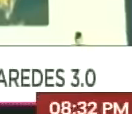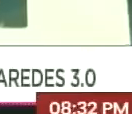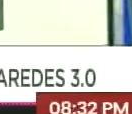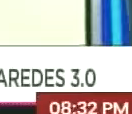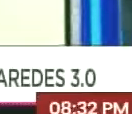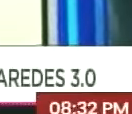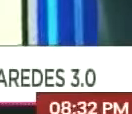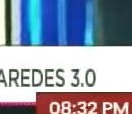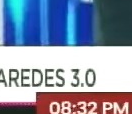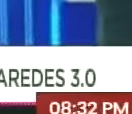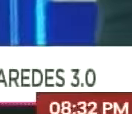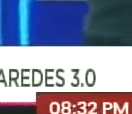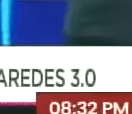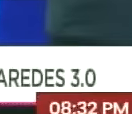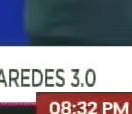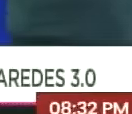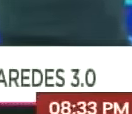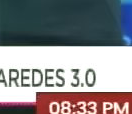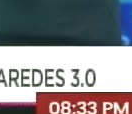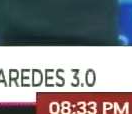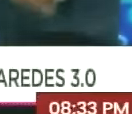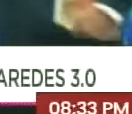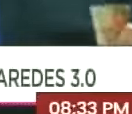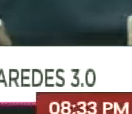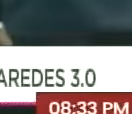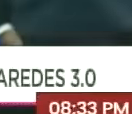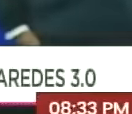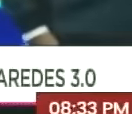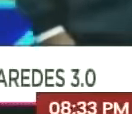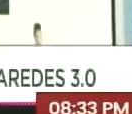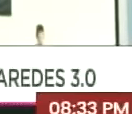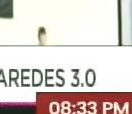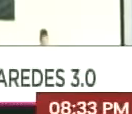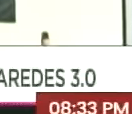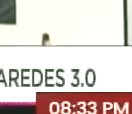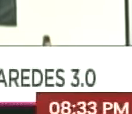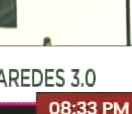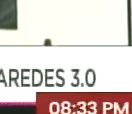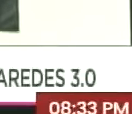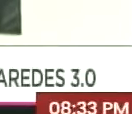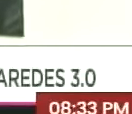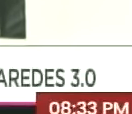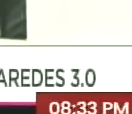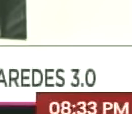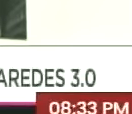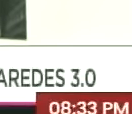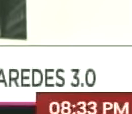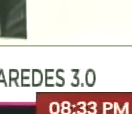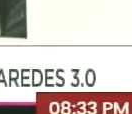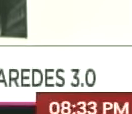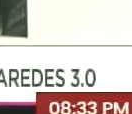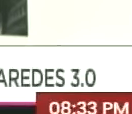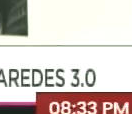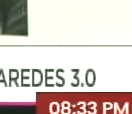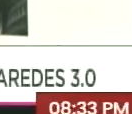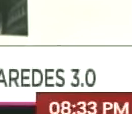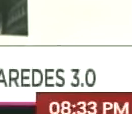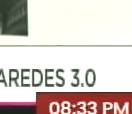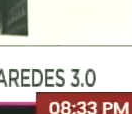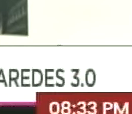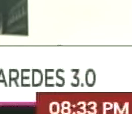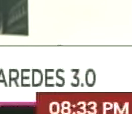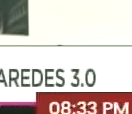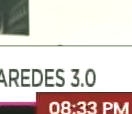Vamos ahora a la siguiente pantalla, porque es también internacional. Reuters dice que hay 12 ofertas preliminares de subasta de Citgo.